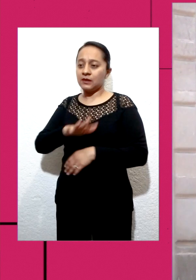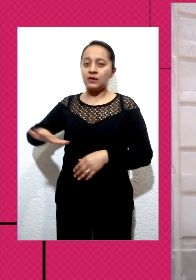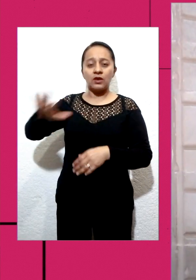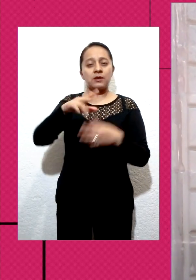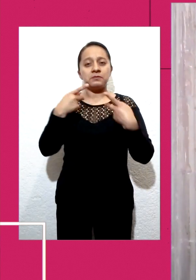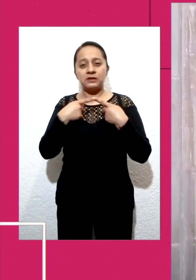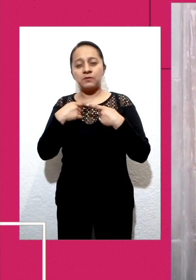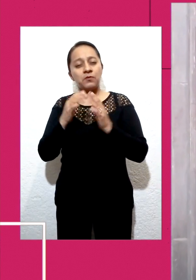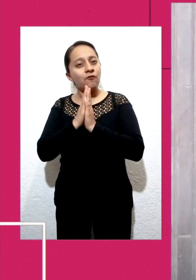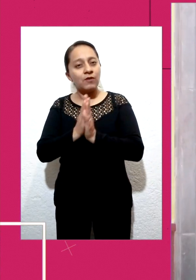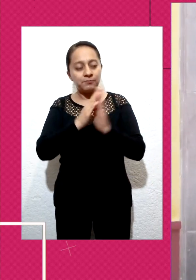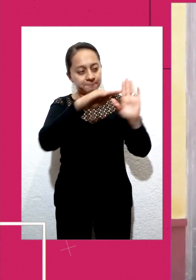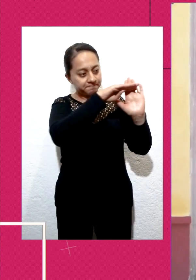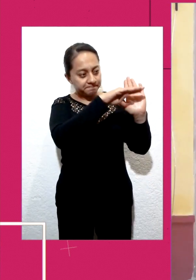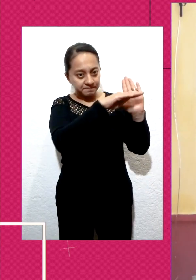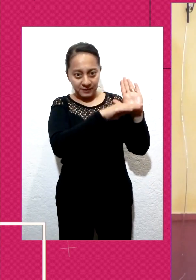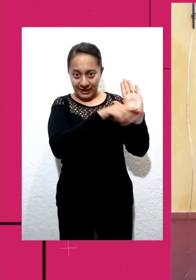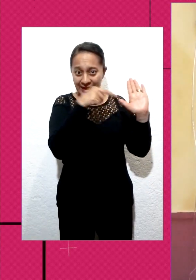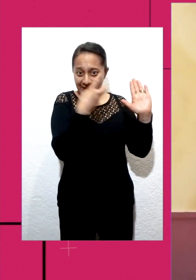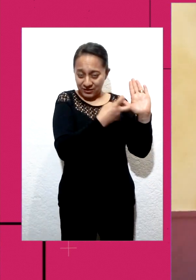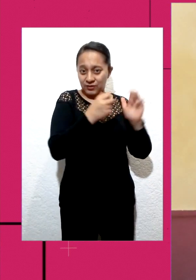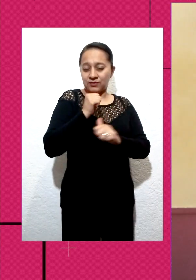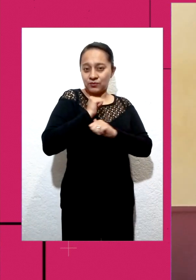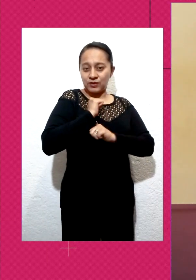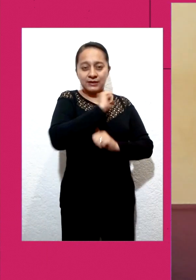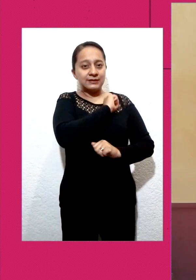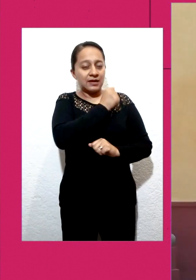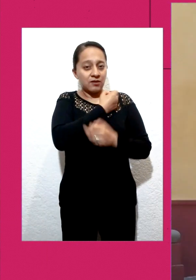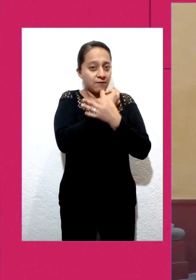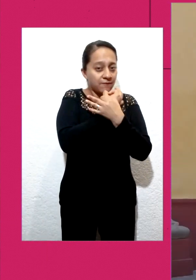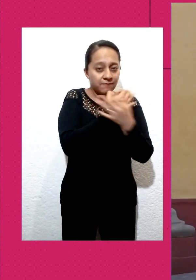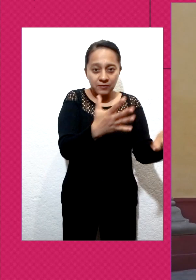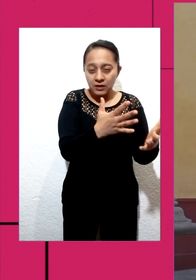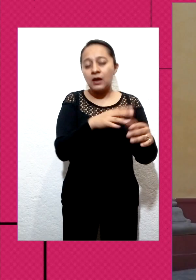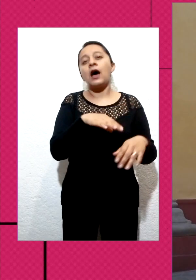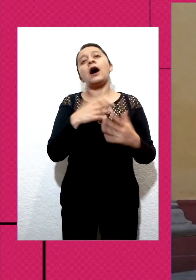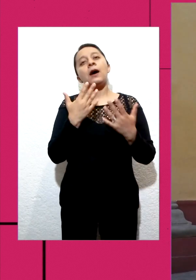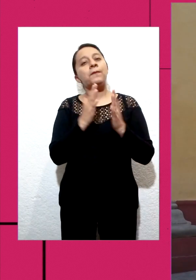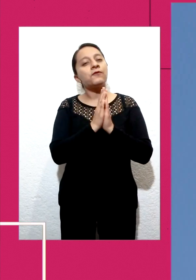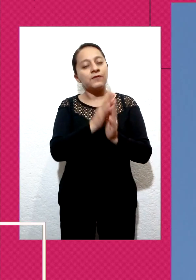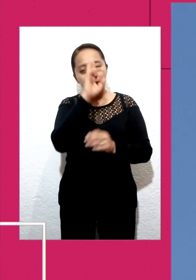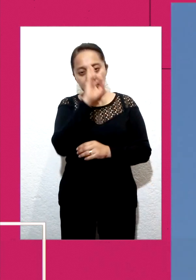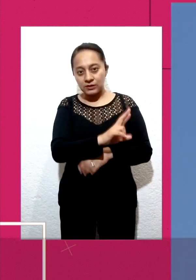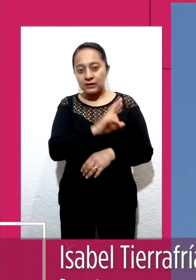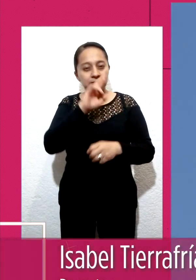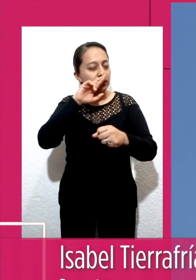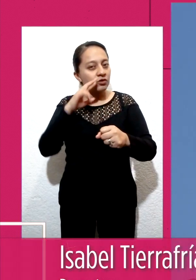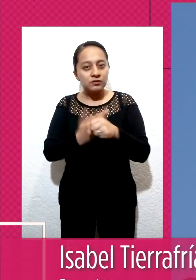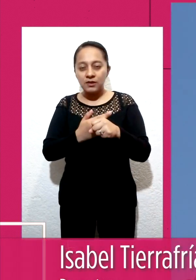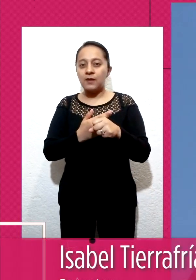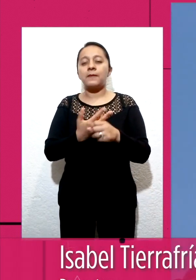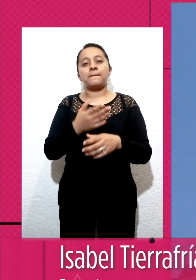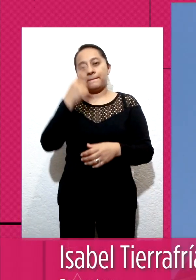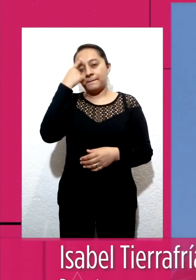y ser responsables para ayudar a que esta pandemia vaya afectando cada día menos. Imágenes de Juan José Licea, Isabel